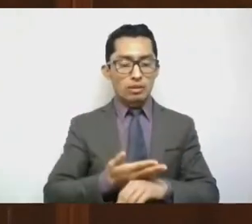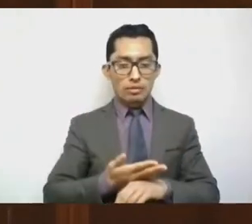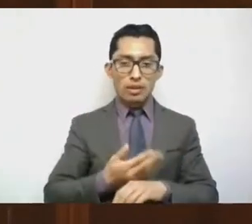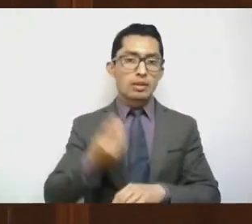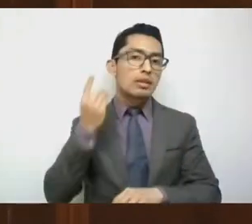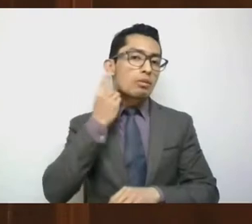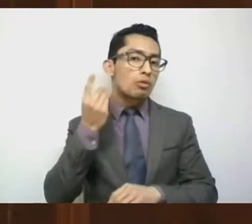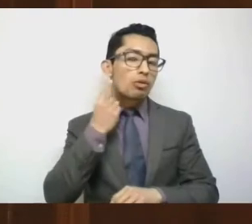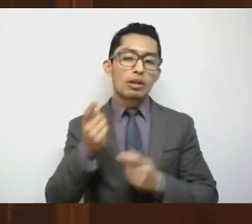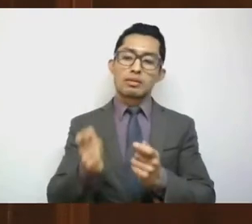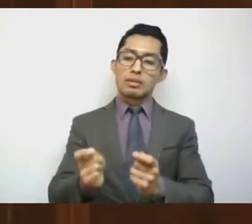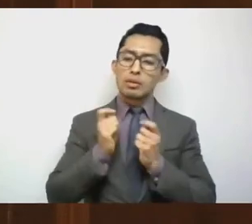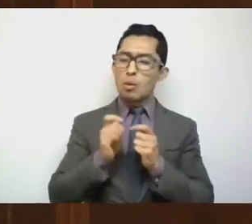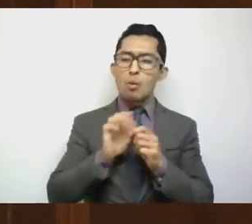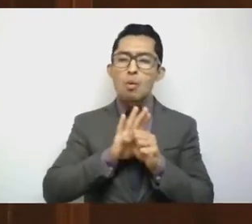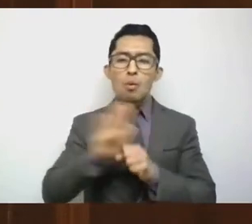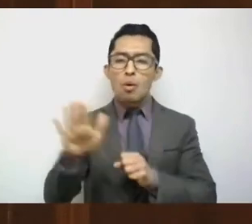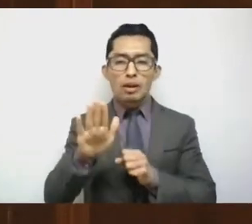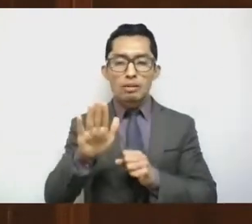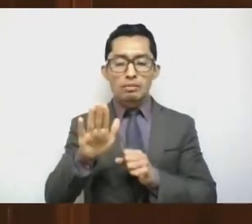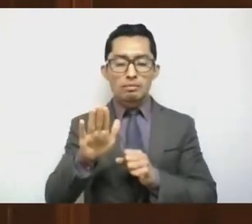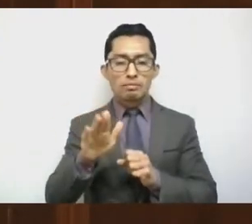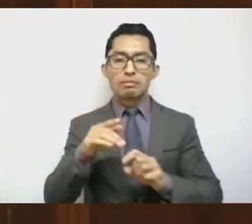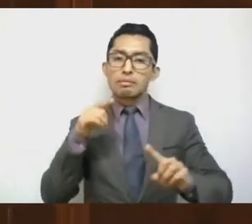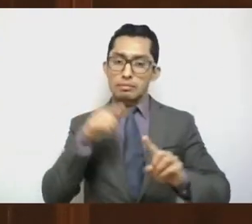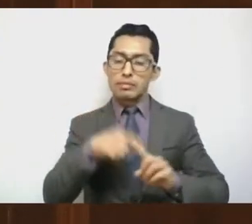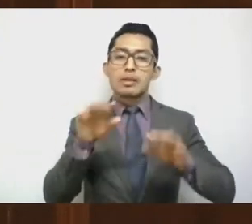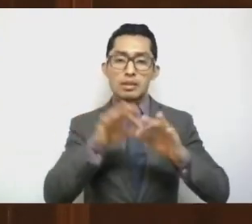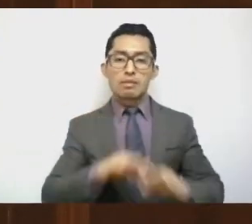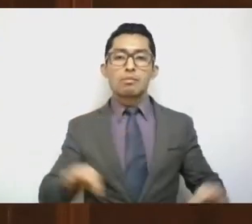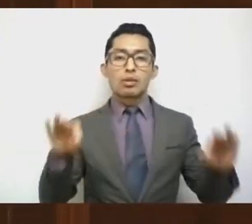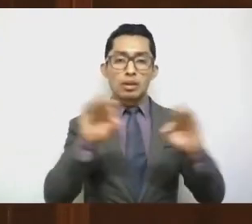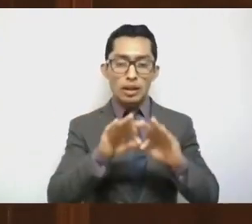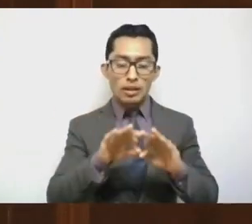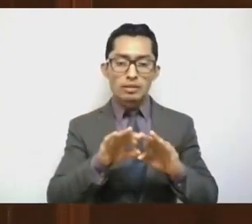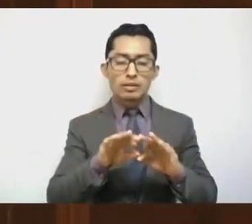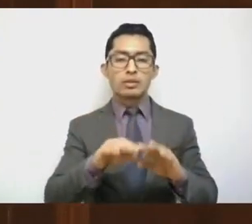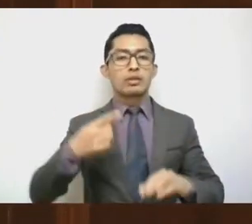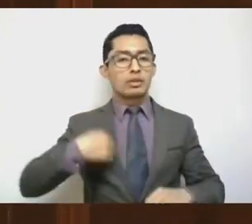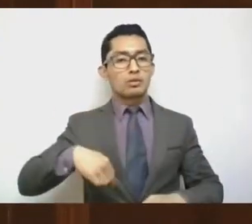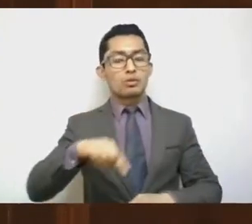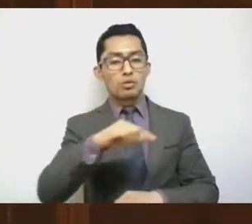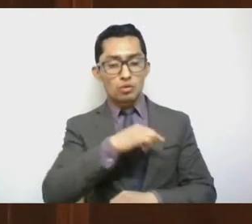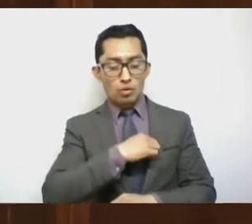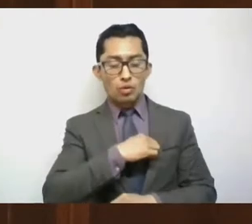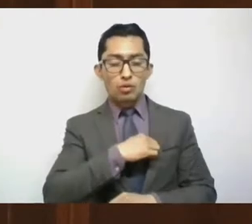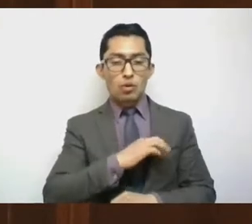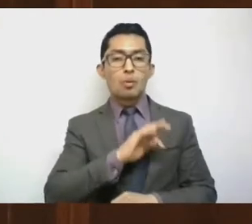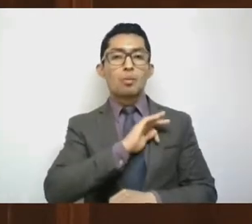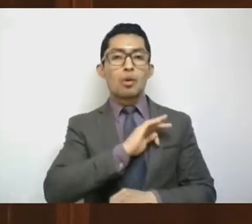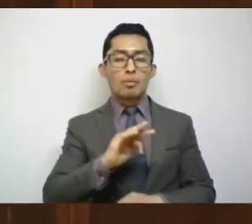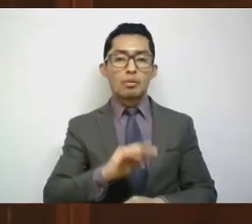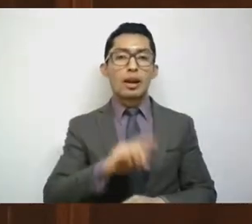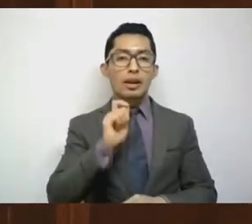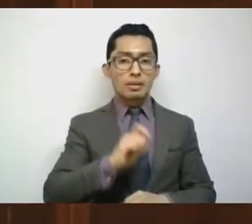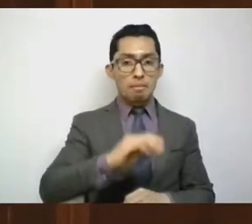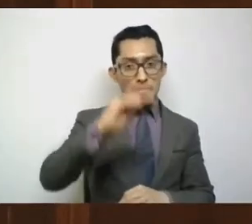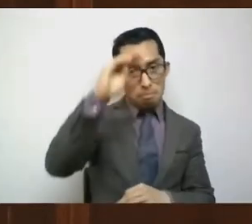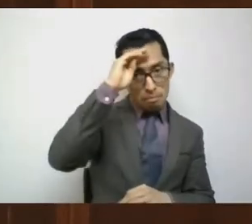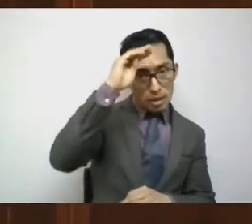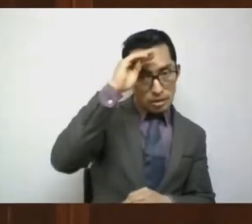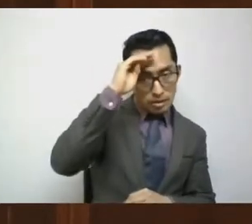es precisamente el que nosotros podamos ser congruentes en el pensamiento